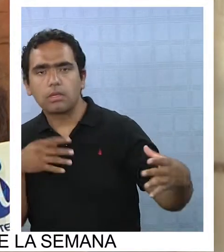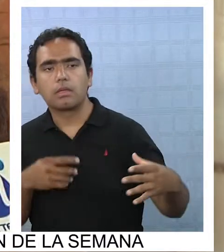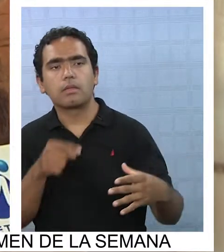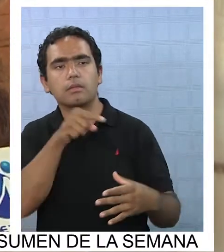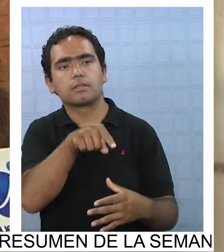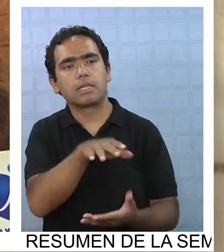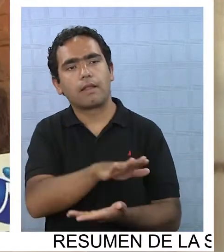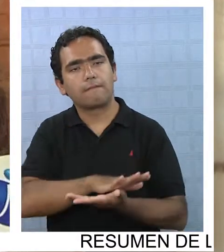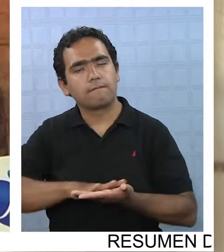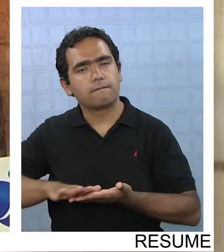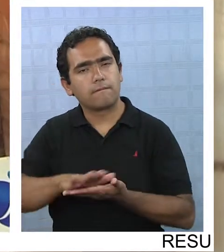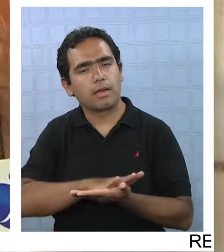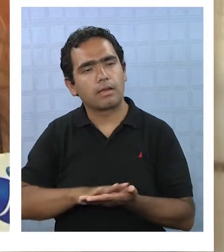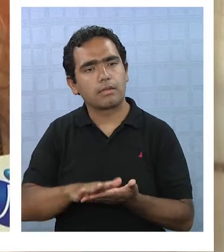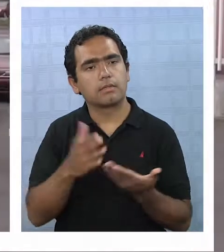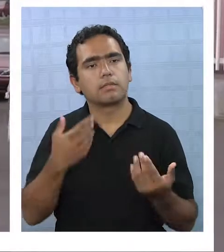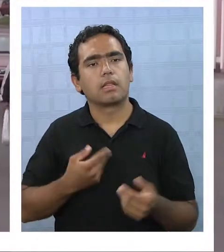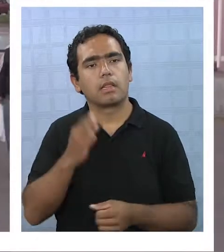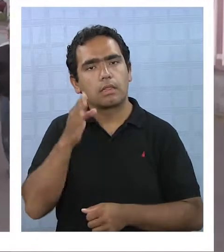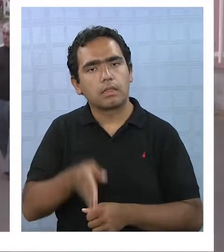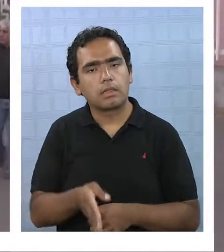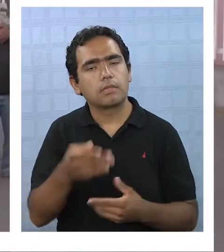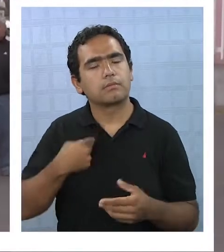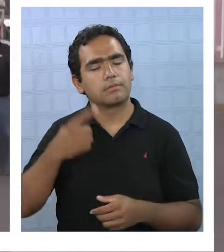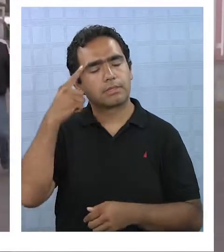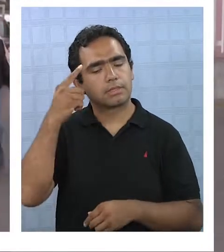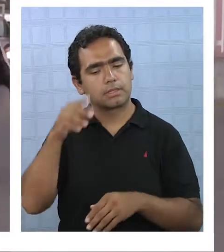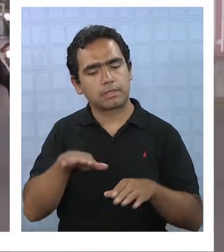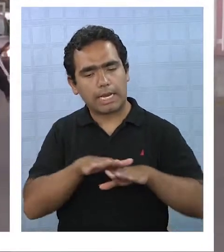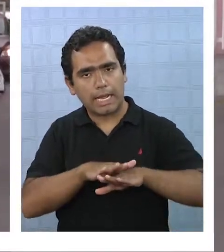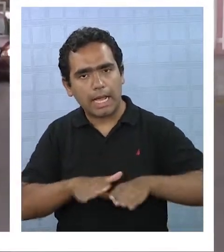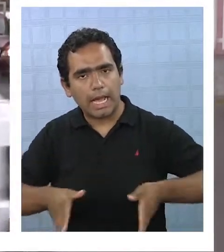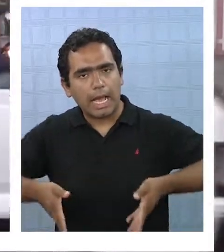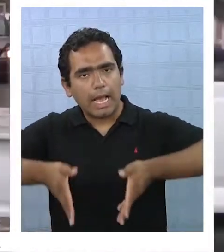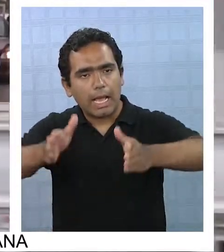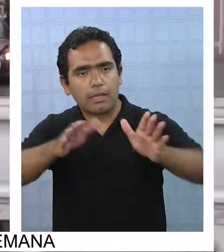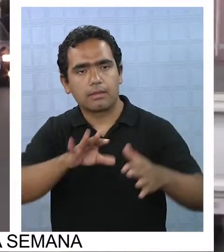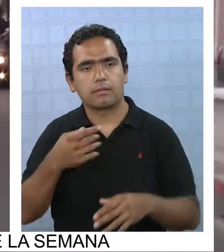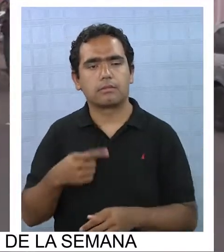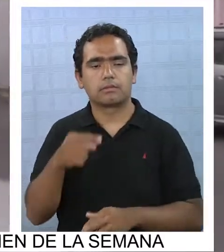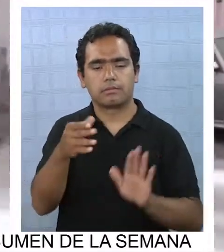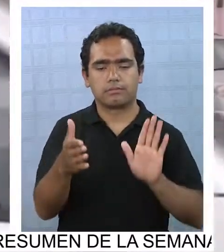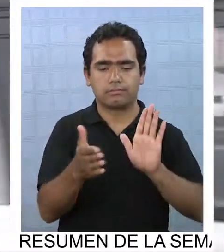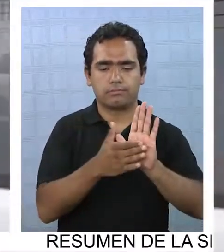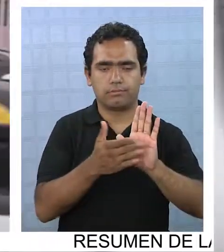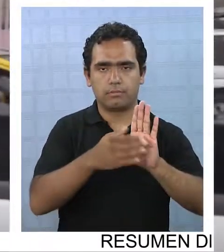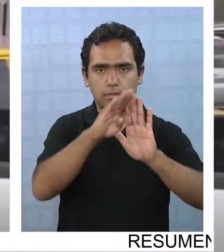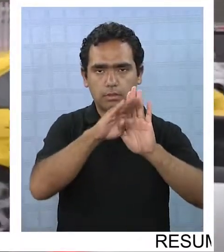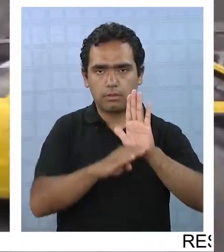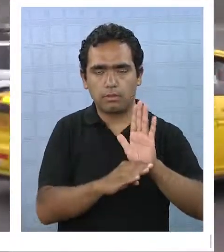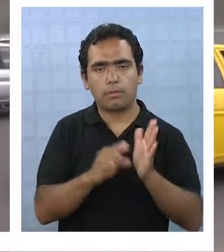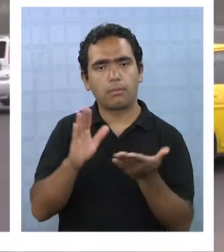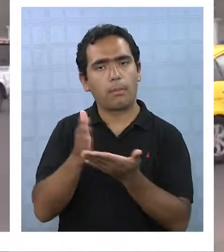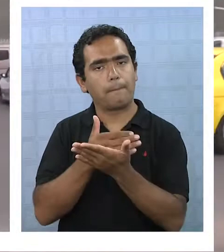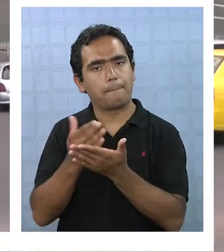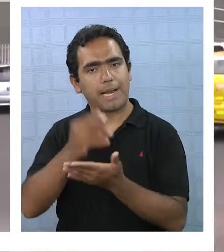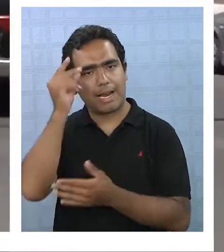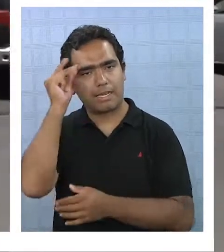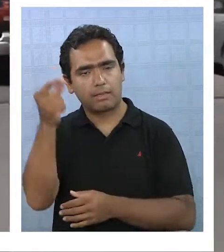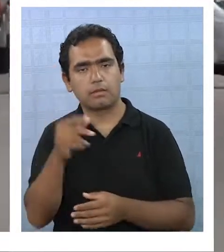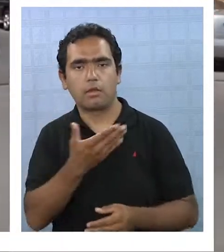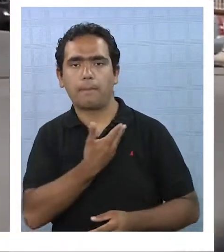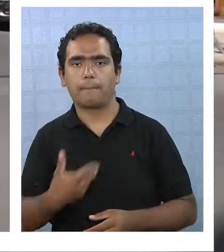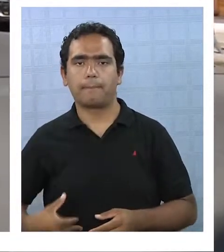dé hay que pensar en la estructura vial. Un documento que fue presentado a la presidenta como plan estratégico para mejorar las